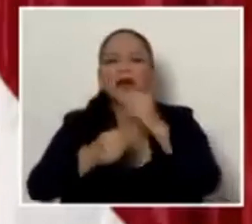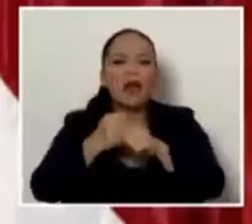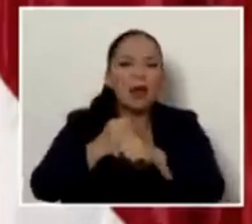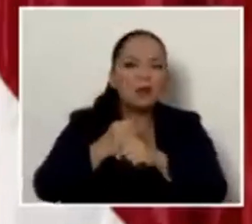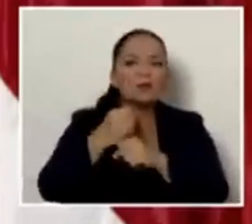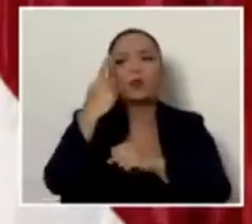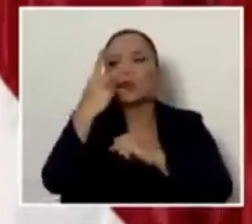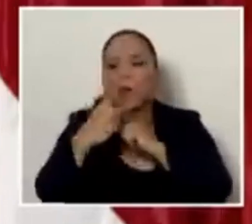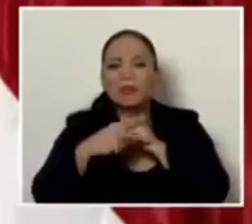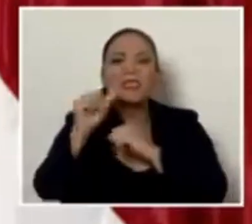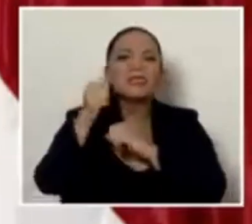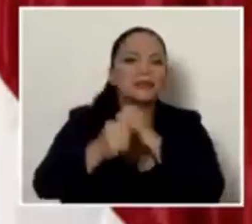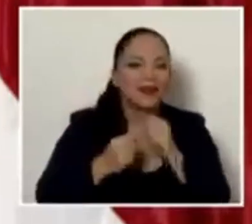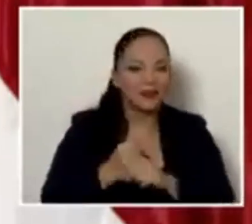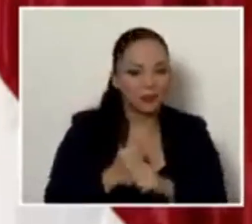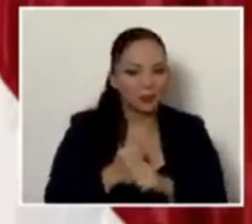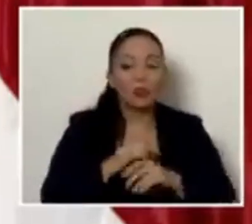Todo recargado electrónicamente. Gracias. Gracias. Gracias.